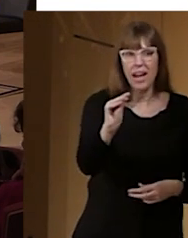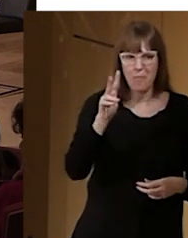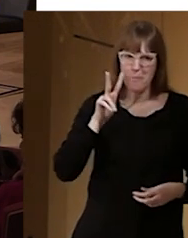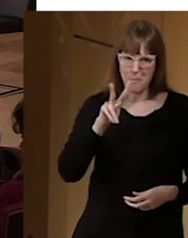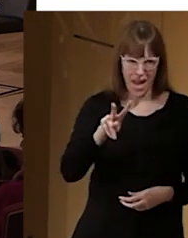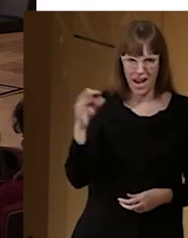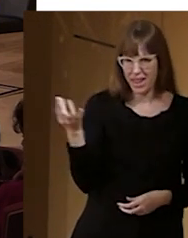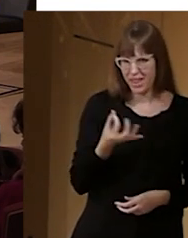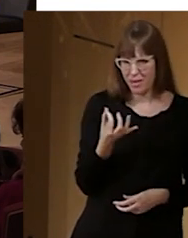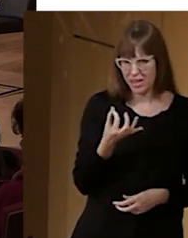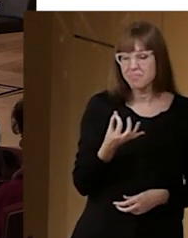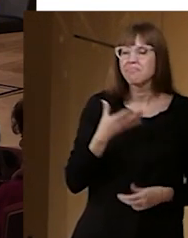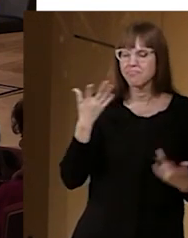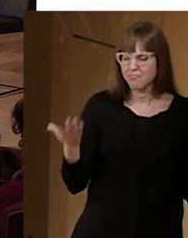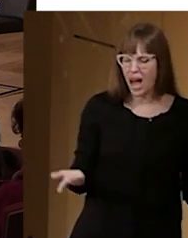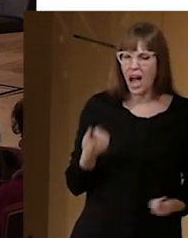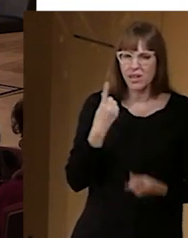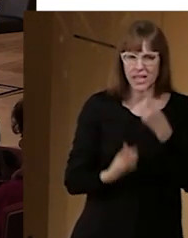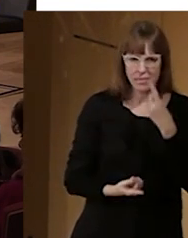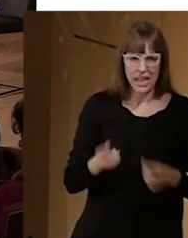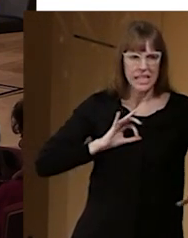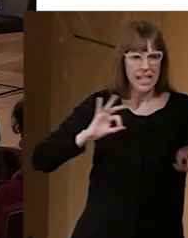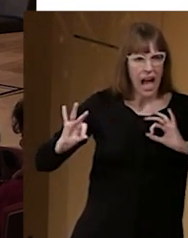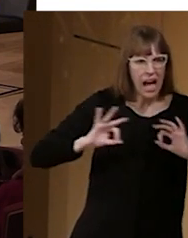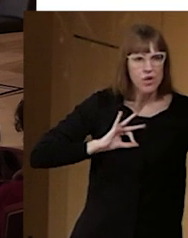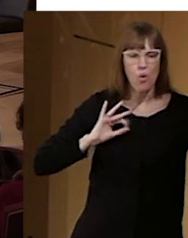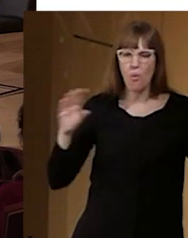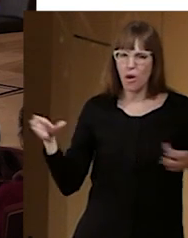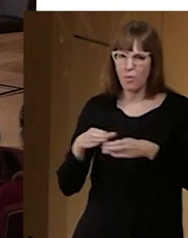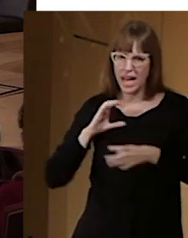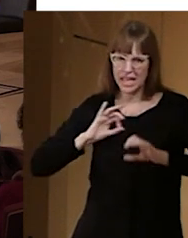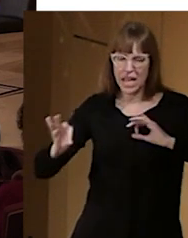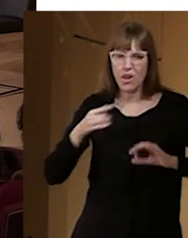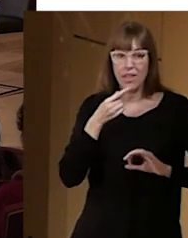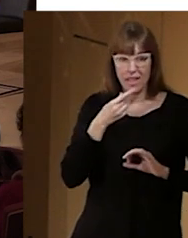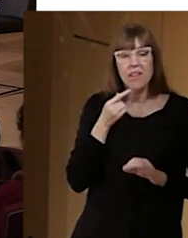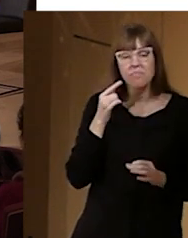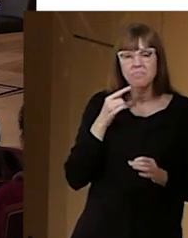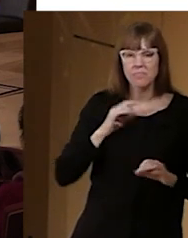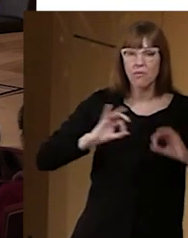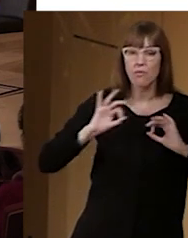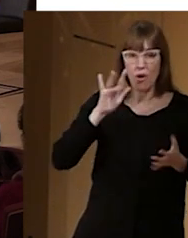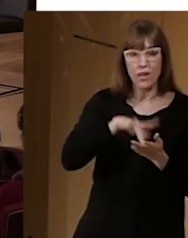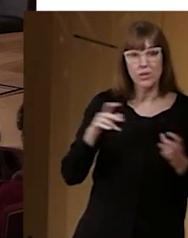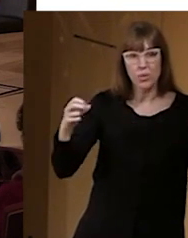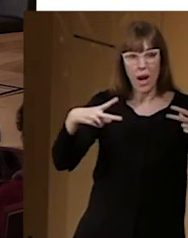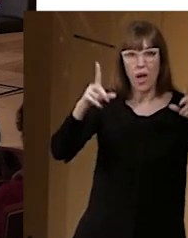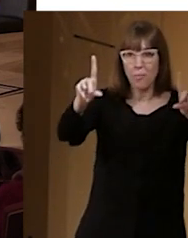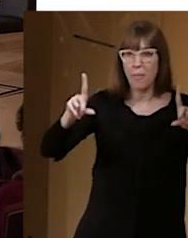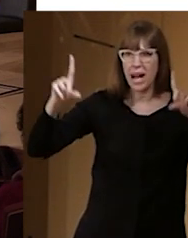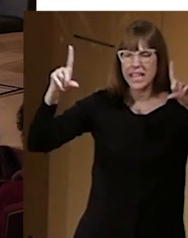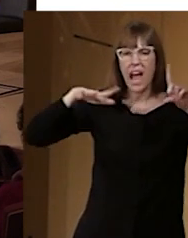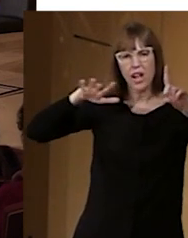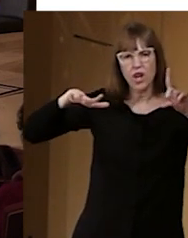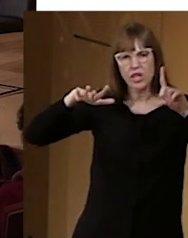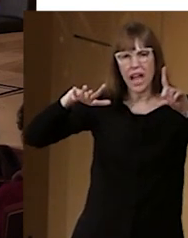Ocurre muchas veces que una compañía o un teatro te dice venga, vamos a hacer funciones con subtitulado, venga, pues vamos a colocar una pantalla donde la ponemos